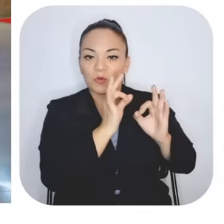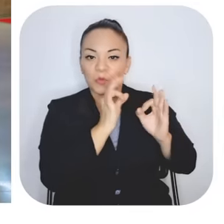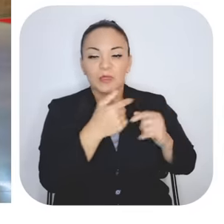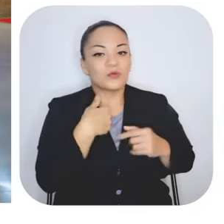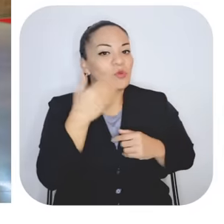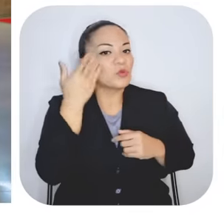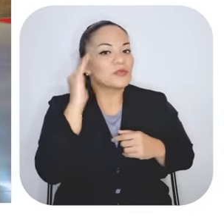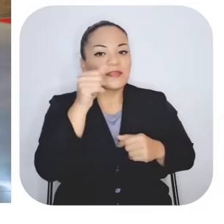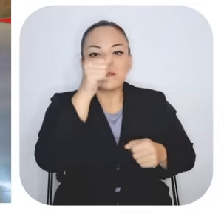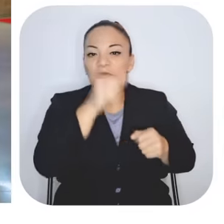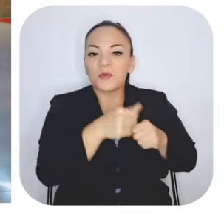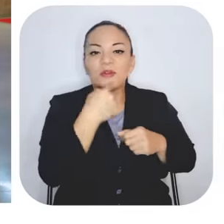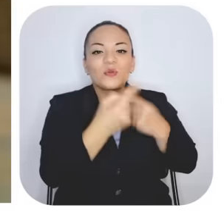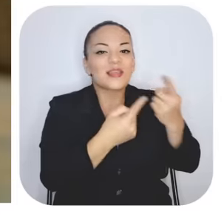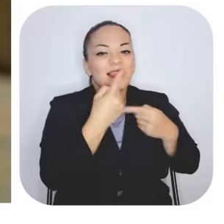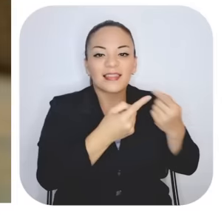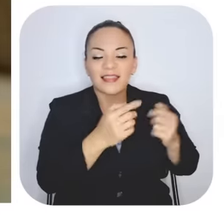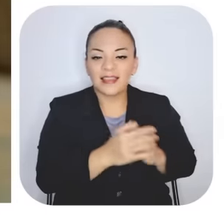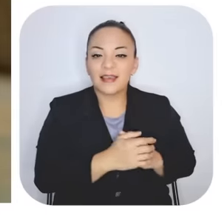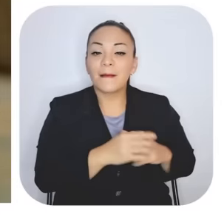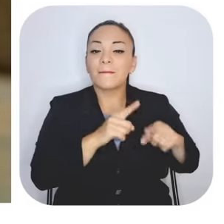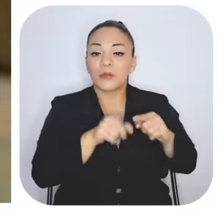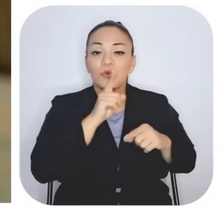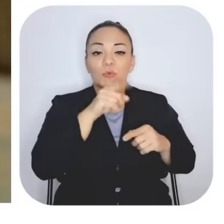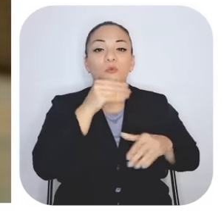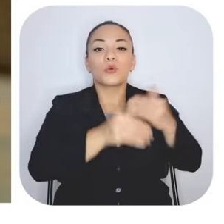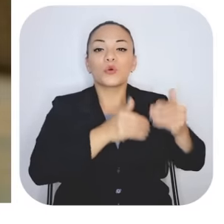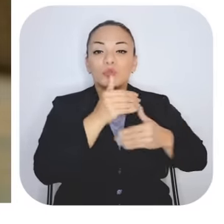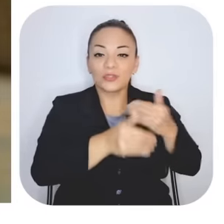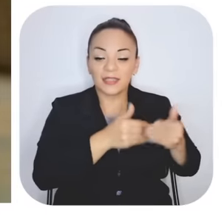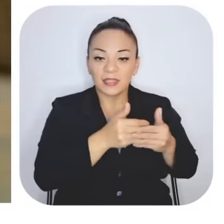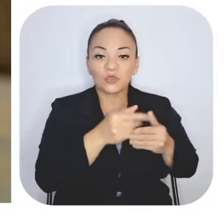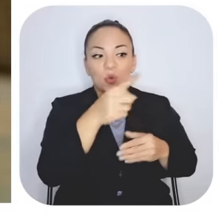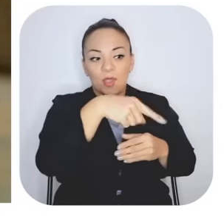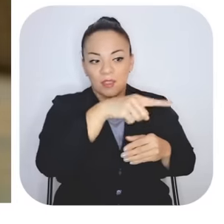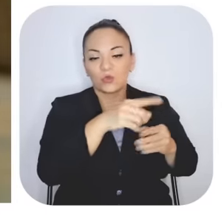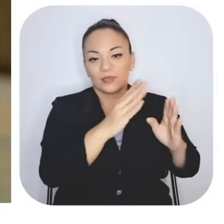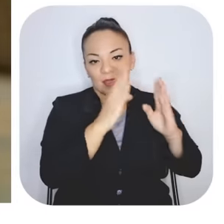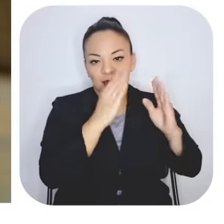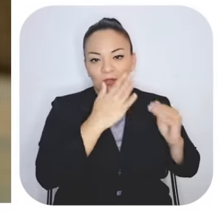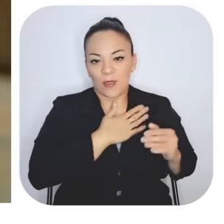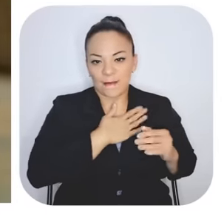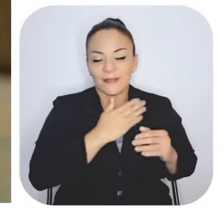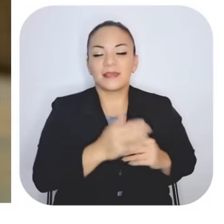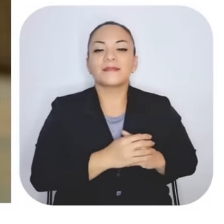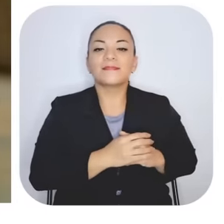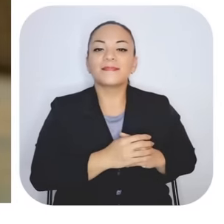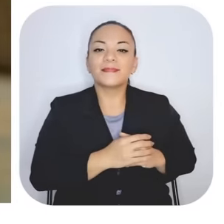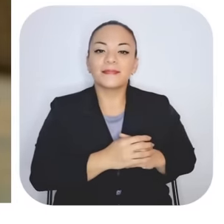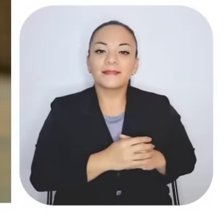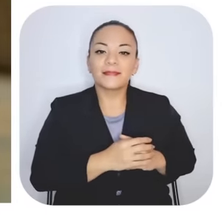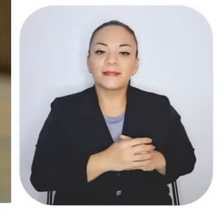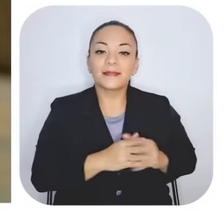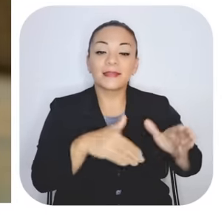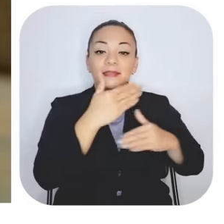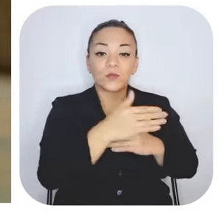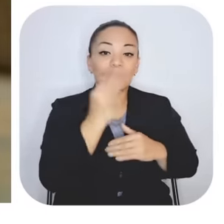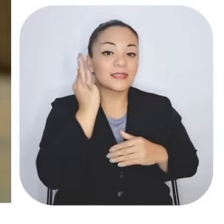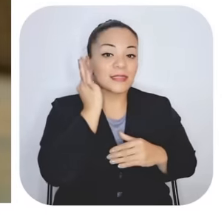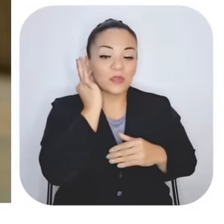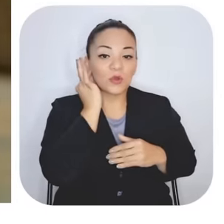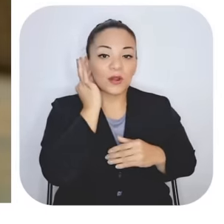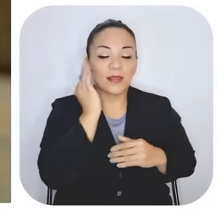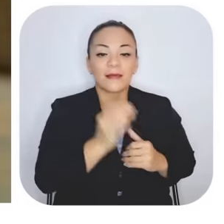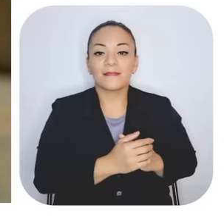lo que dije ahí, no me acuerdo, pero sí fue un proceso que hicieron ahí también. Después, al final, ella me dijo que no